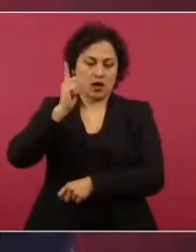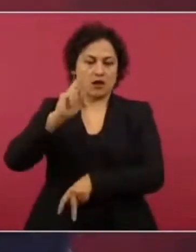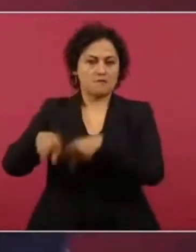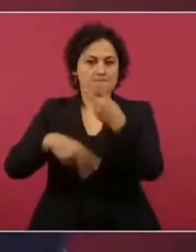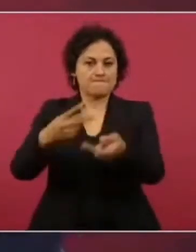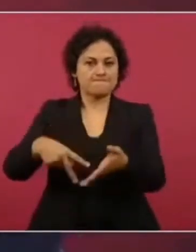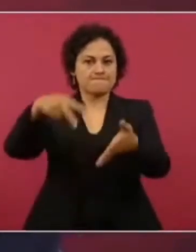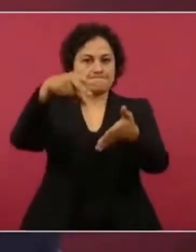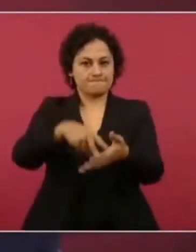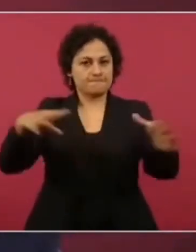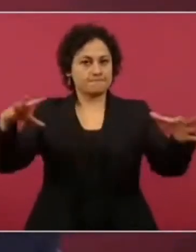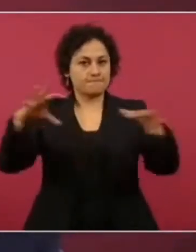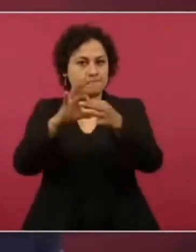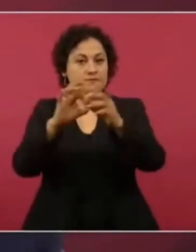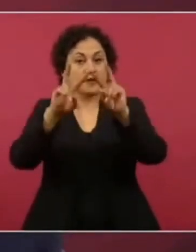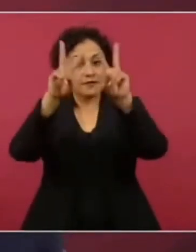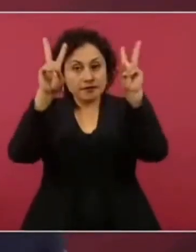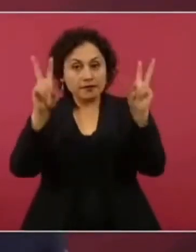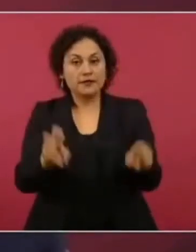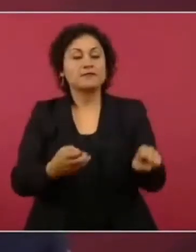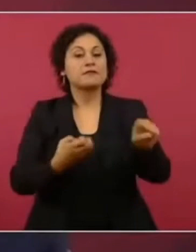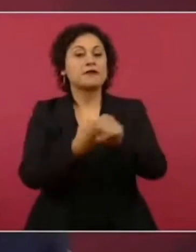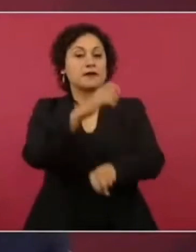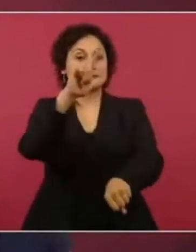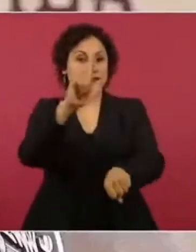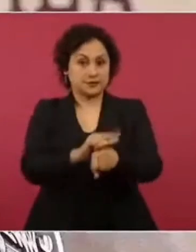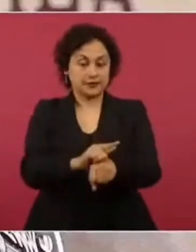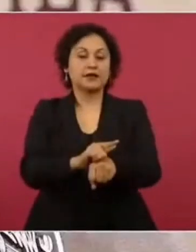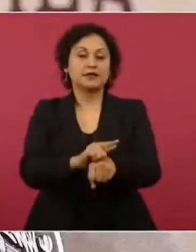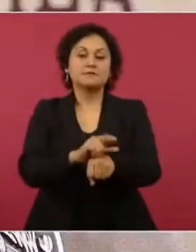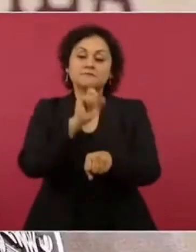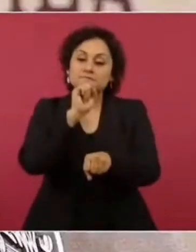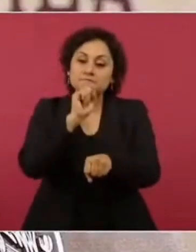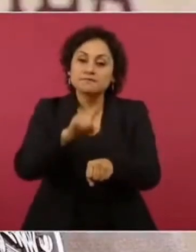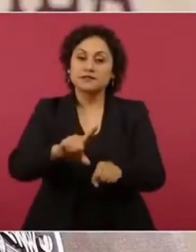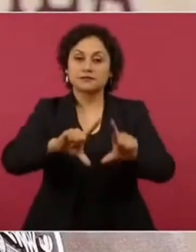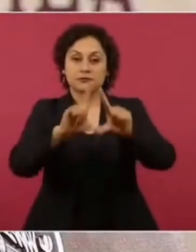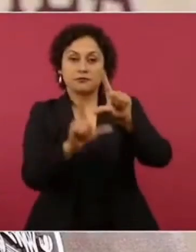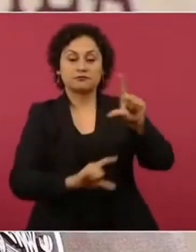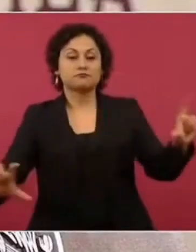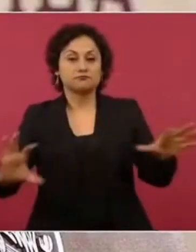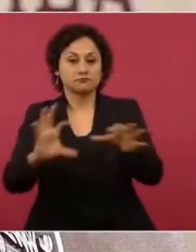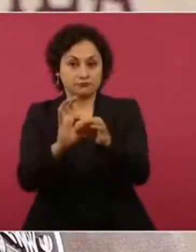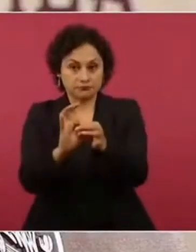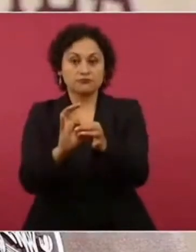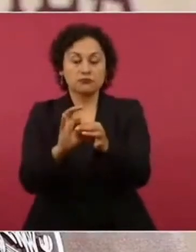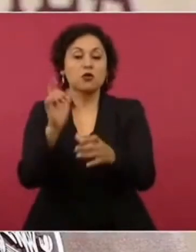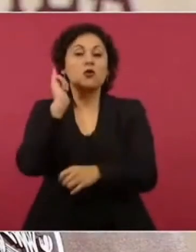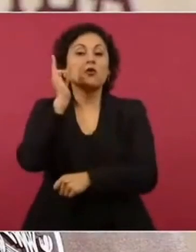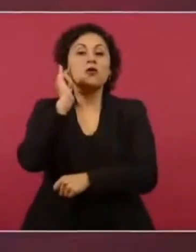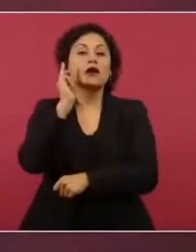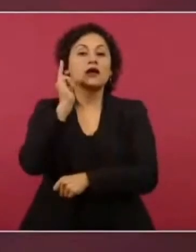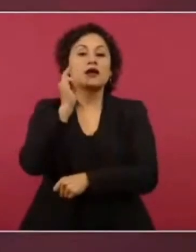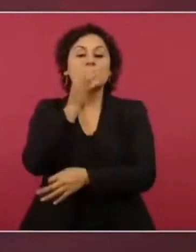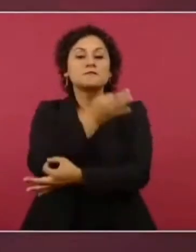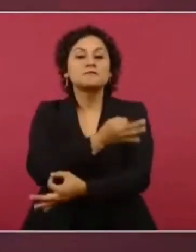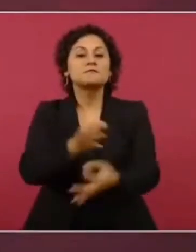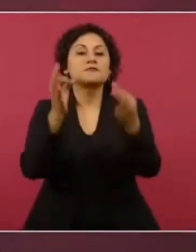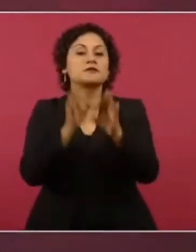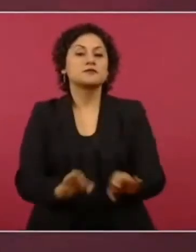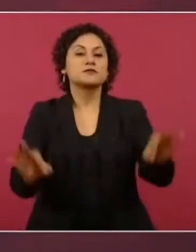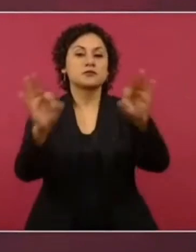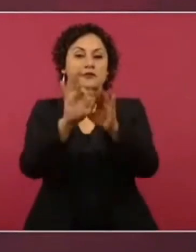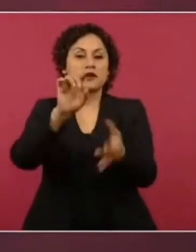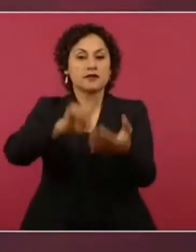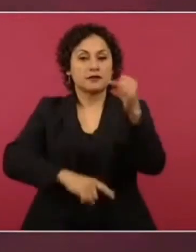a una agenda estatal, nacional, donde esperemos dar pronto noticias muy importantes para nuestro Estado y que generen